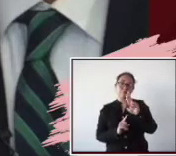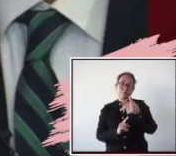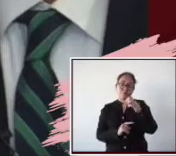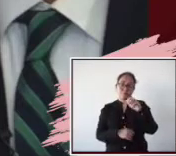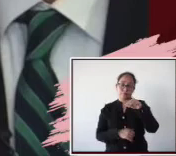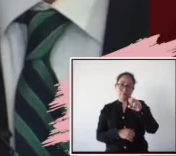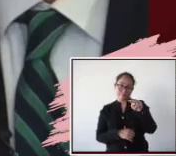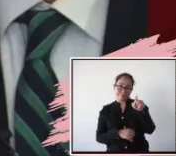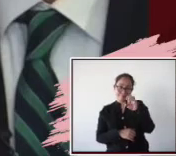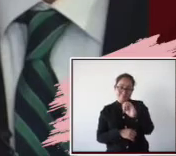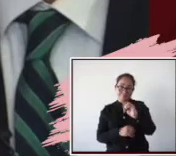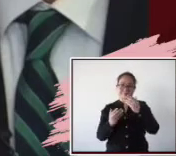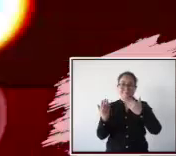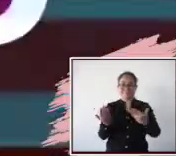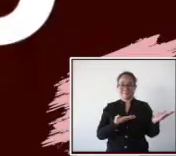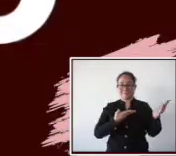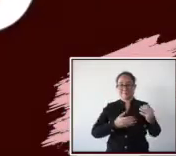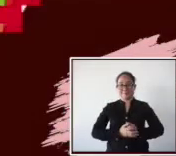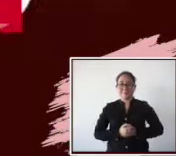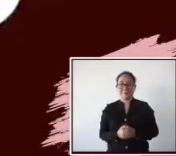Jorge Manso Denes.